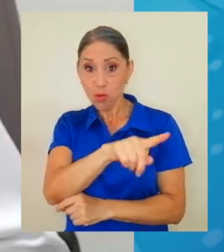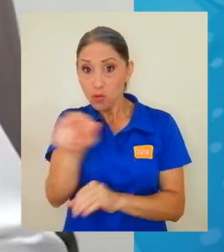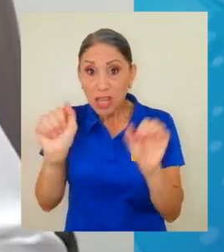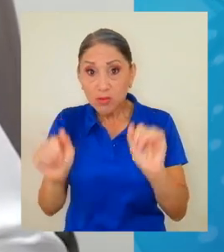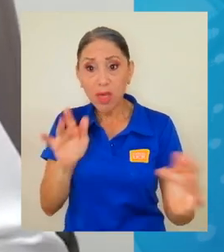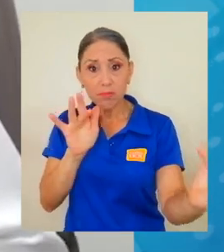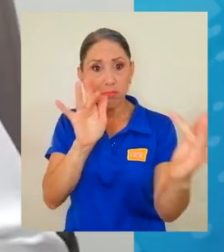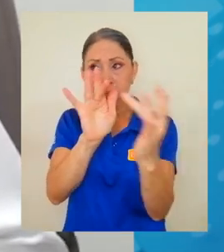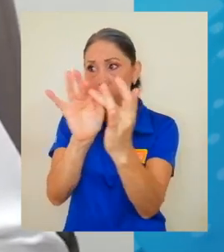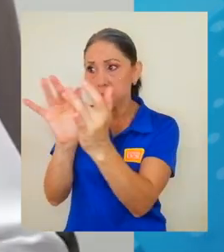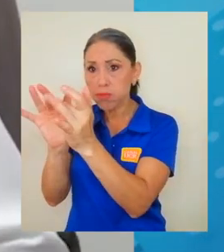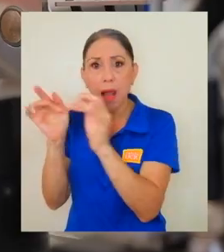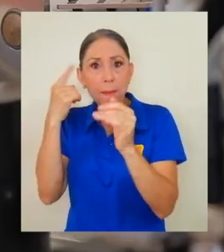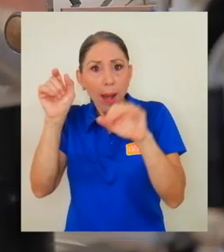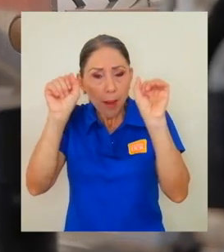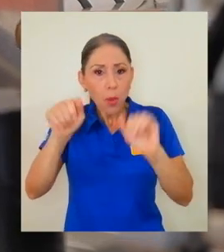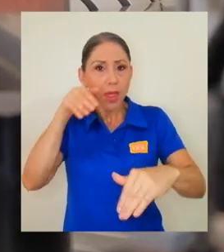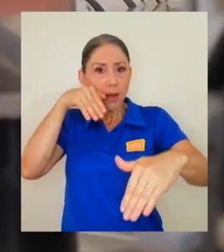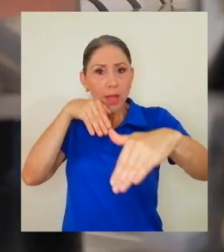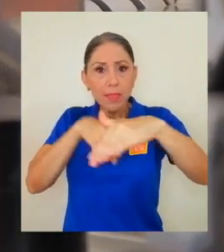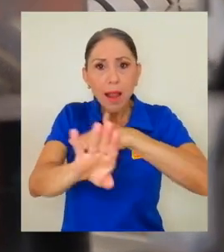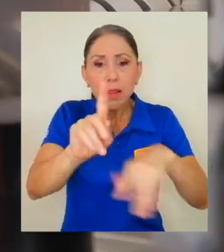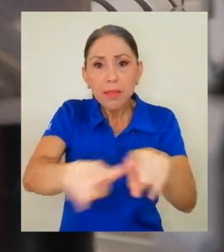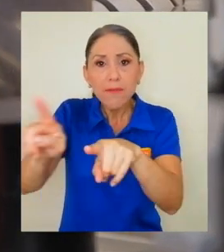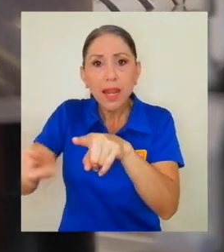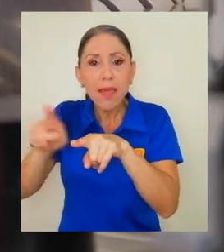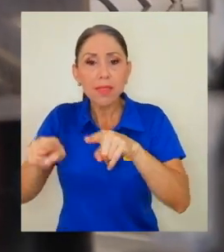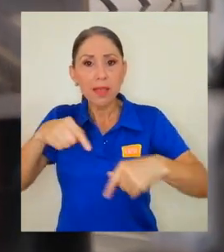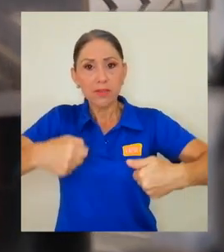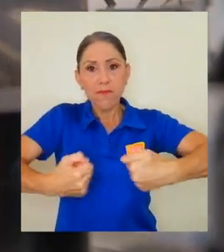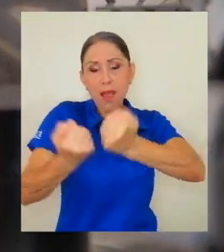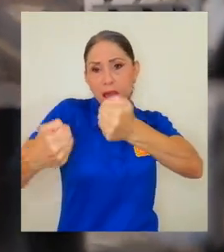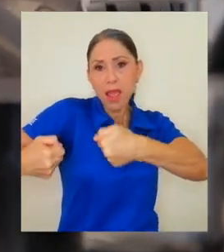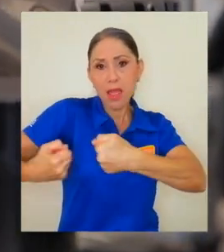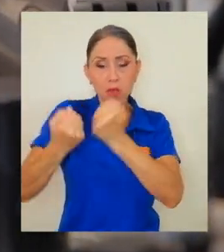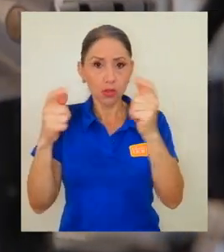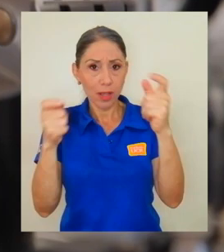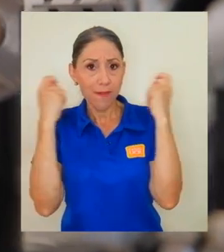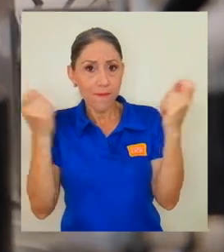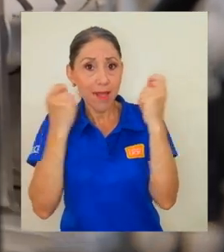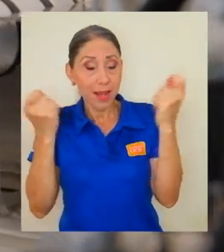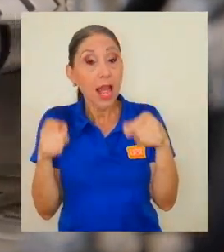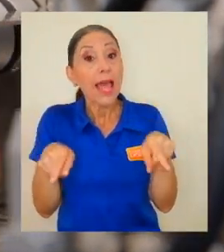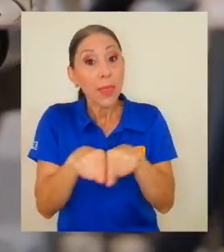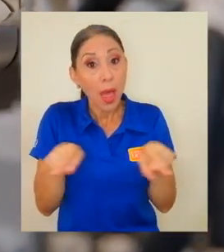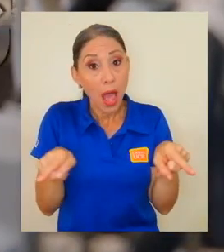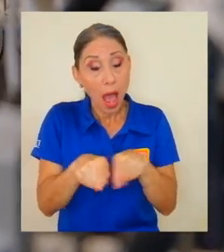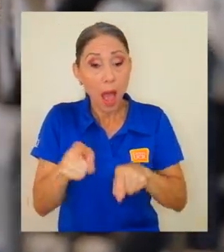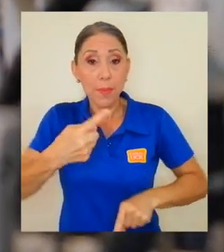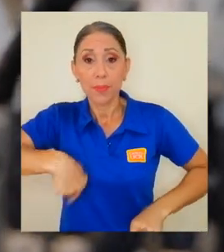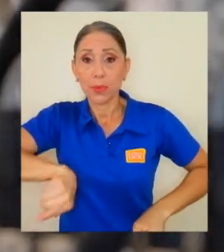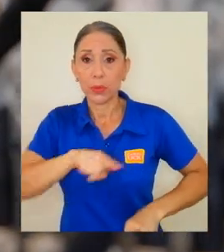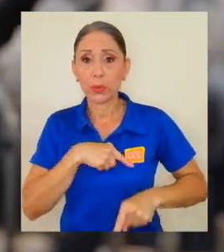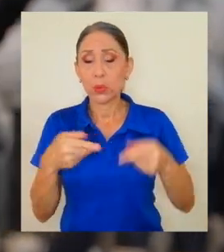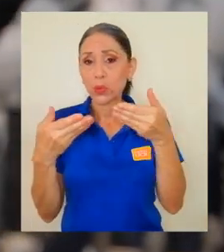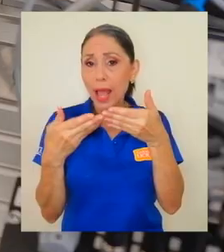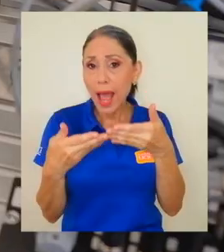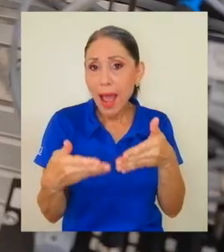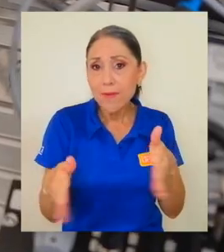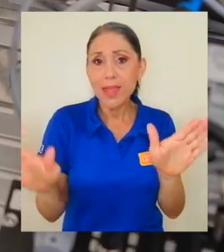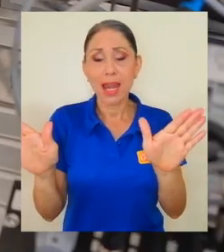uno de los stands y ferias a ver los diferentes retos. también, algo interesante es que hemos abierto nuestra